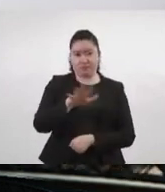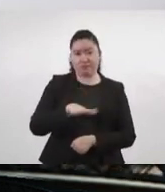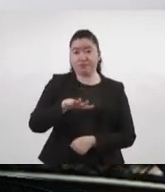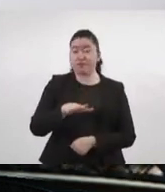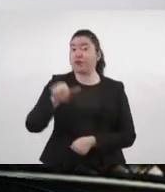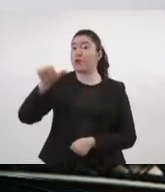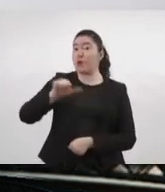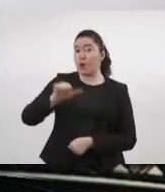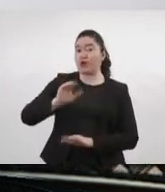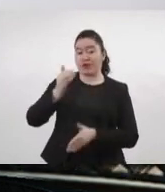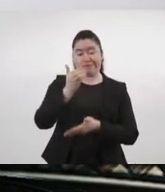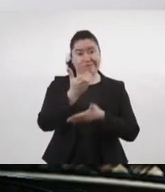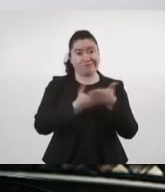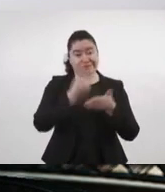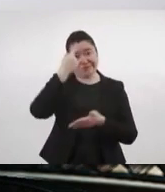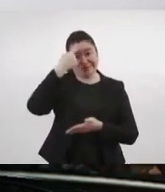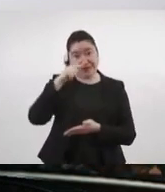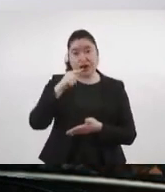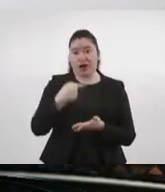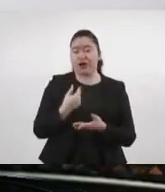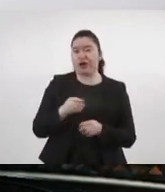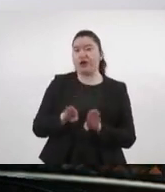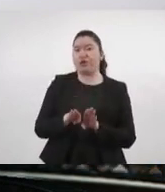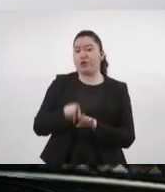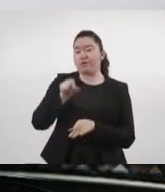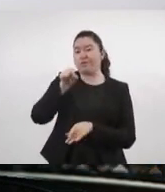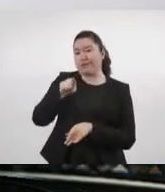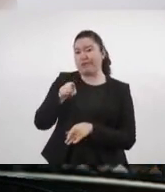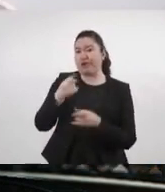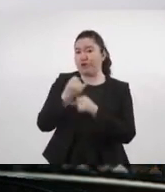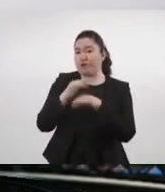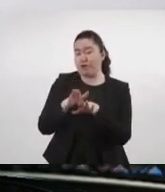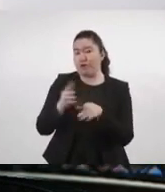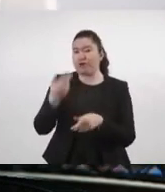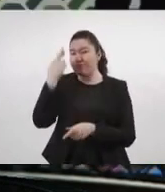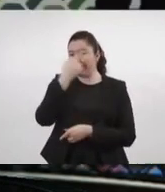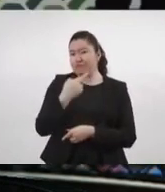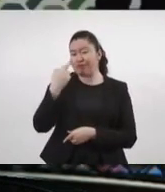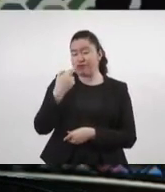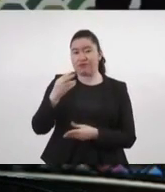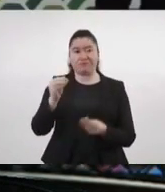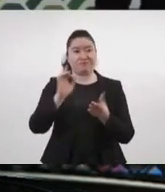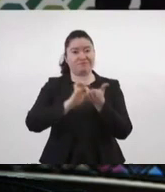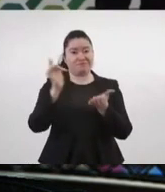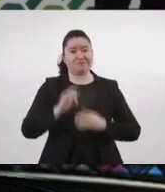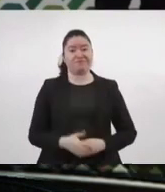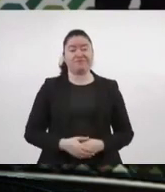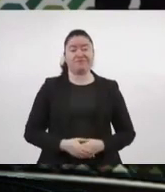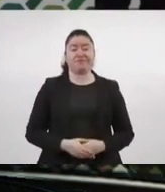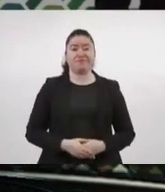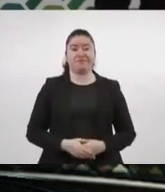Riesgo y Protección Civil el mismo día de hoy, para lo cual se están elaborando los alcances del mismo.